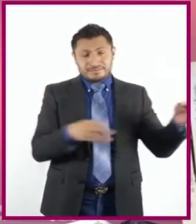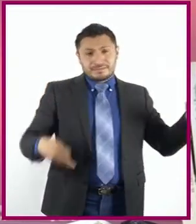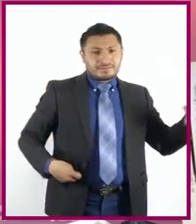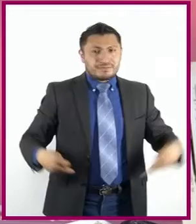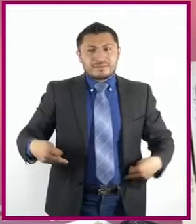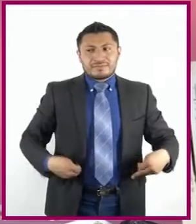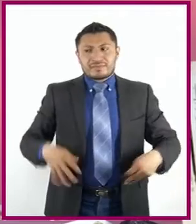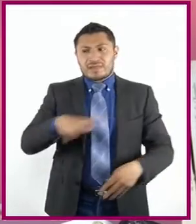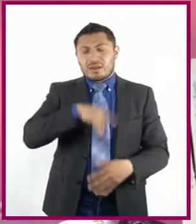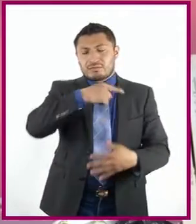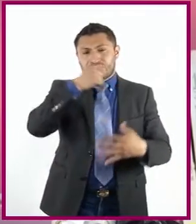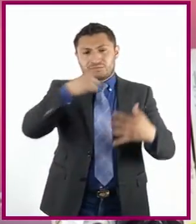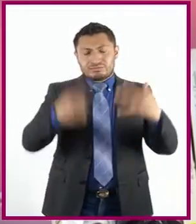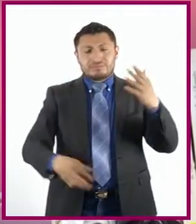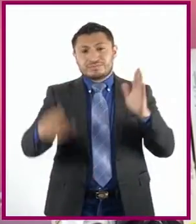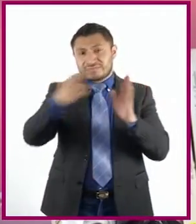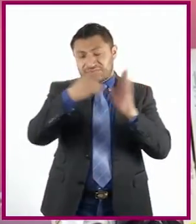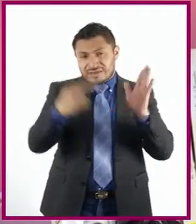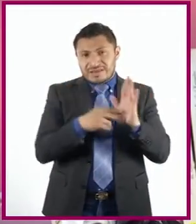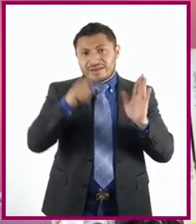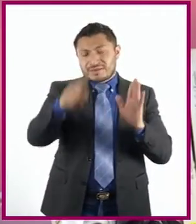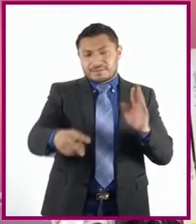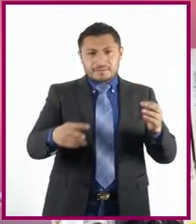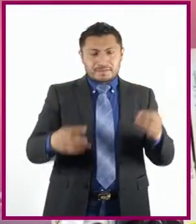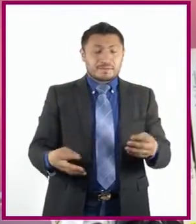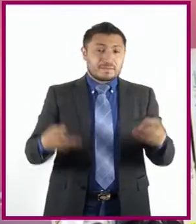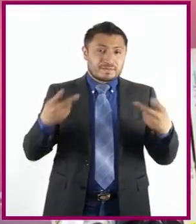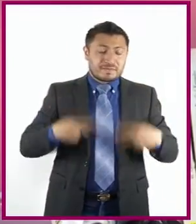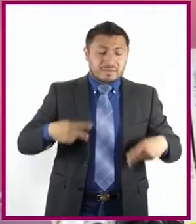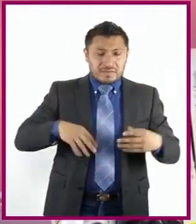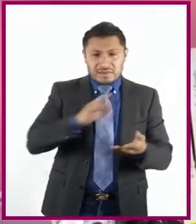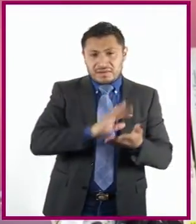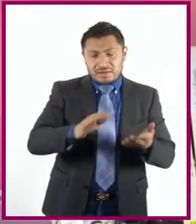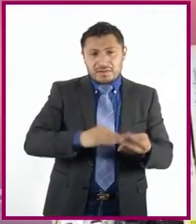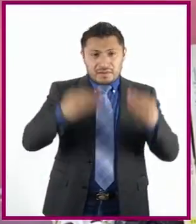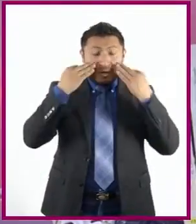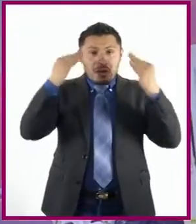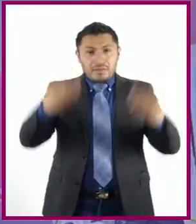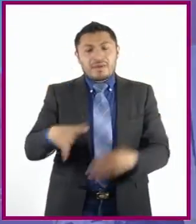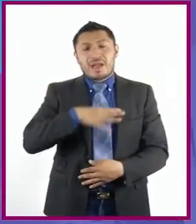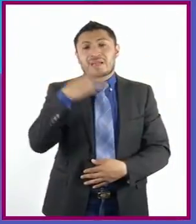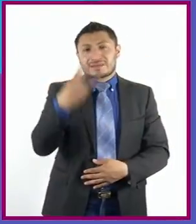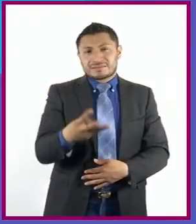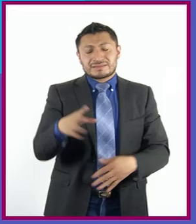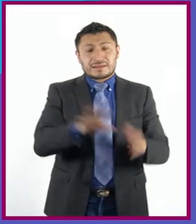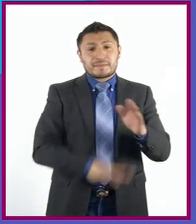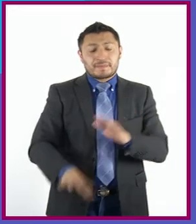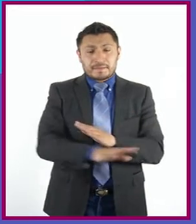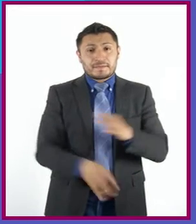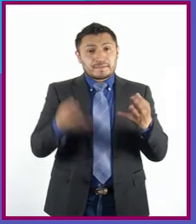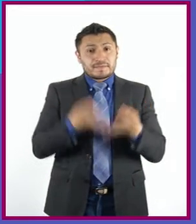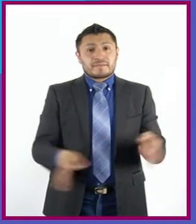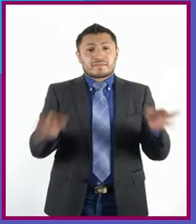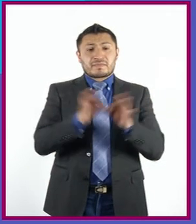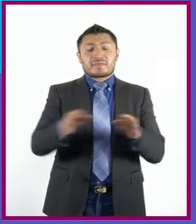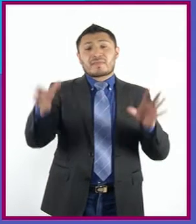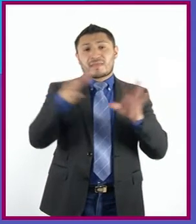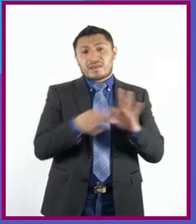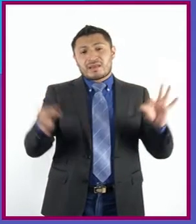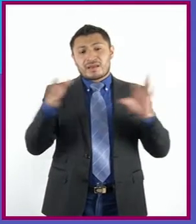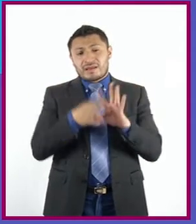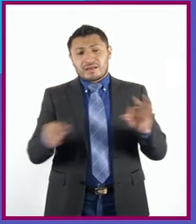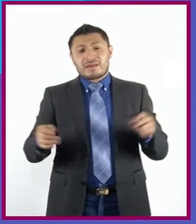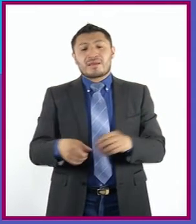de convenciones o reglas que observan los lectores y escritores de teatro. Hay tres que son básicas. Descripciones.